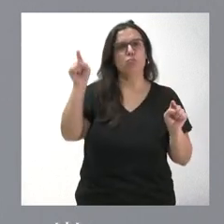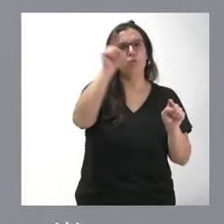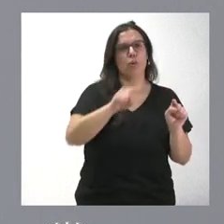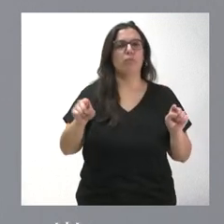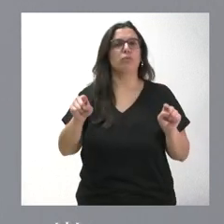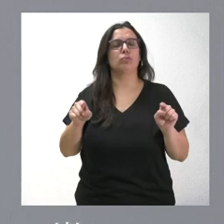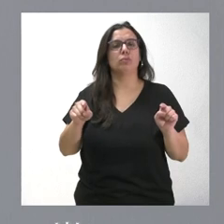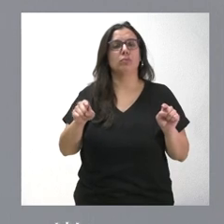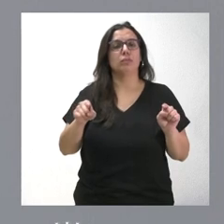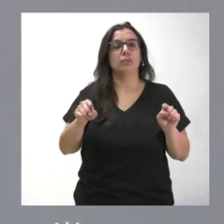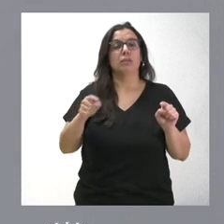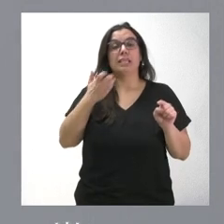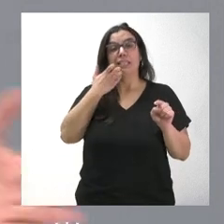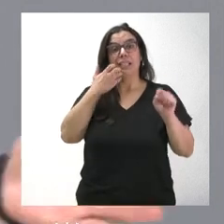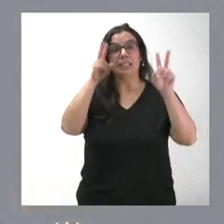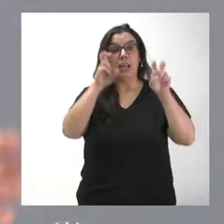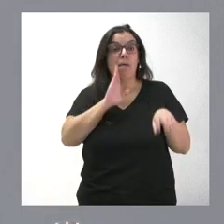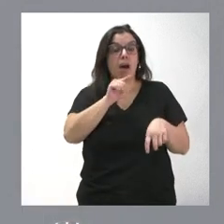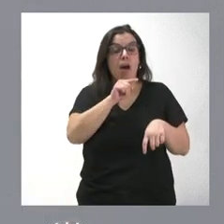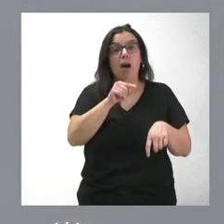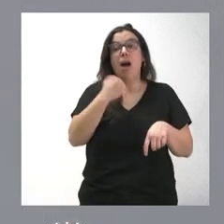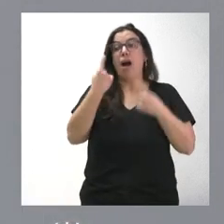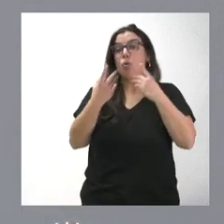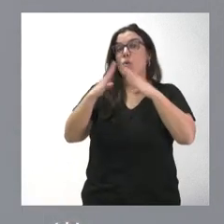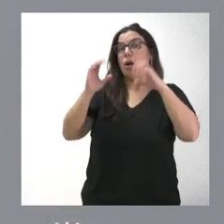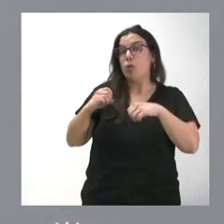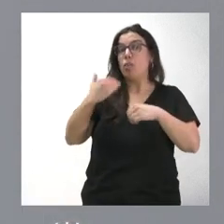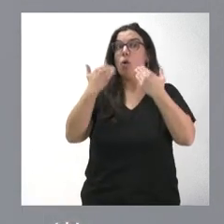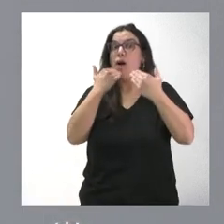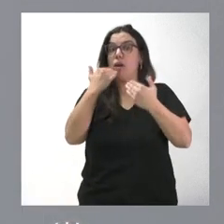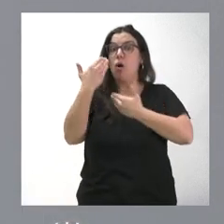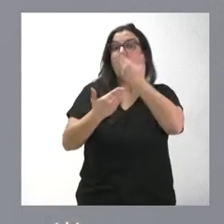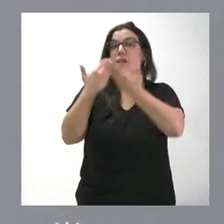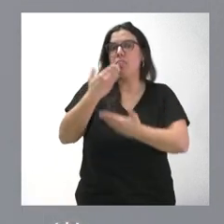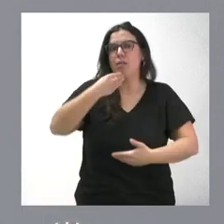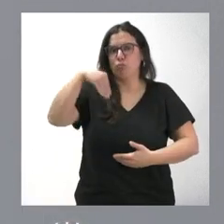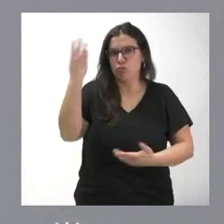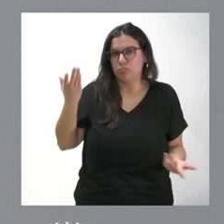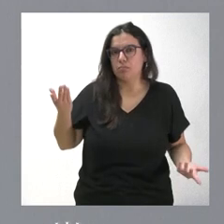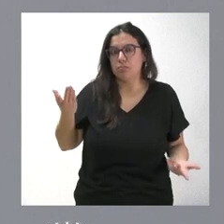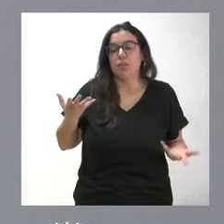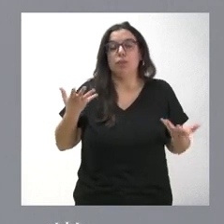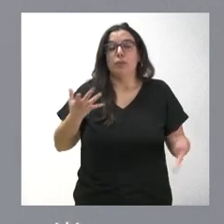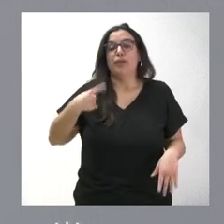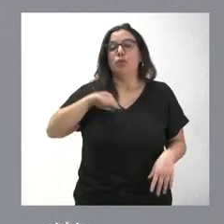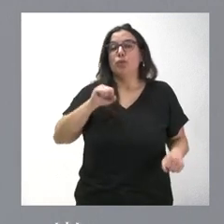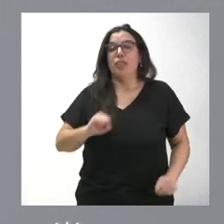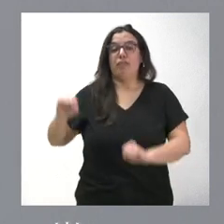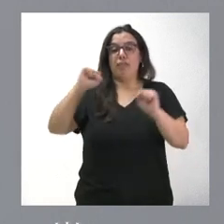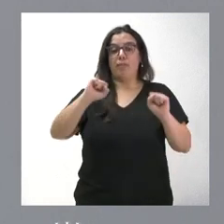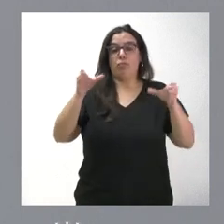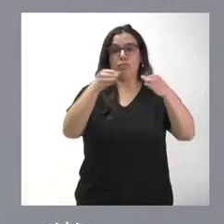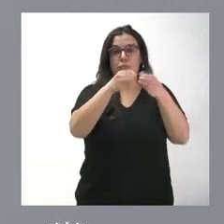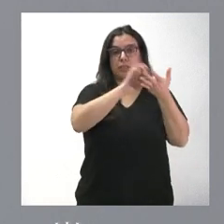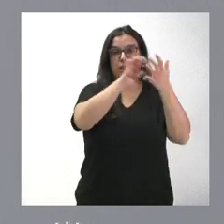Si de estos asuntos se consiguiera avanzar y llegar a acuerdos, pues sería fantástico. Por tanto, lo que defendemos como Castilla y León, como